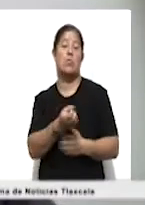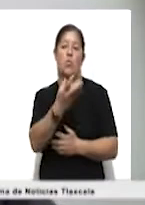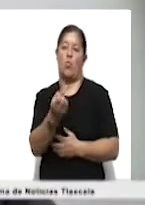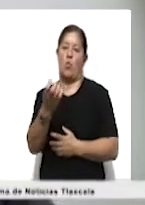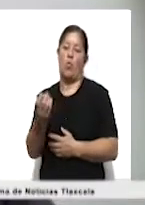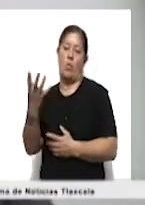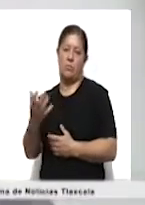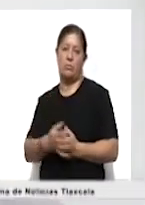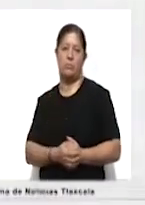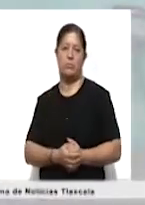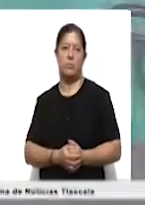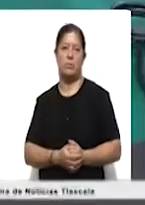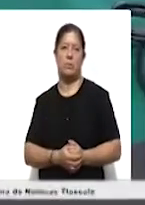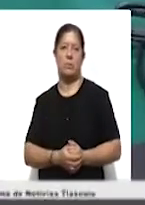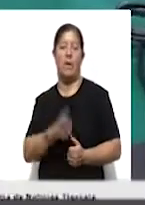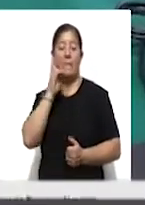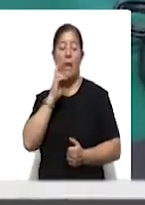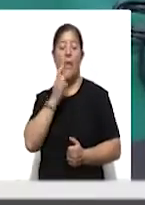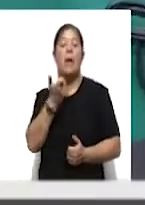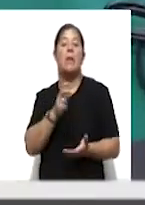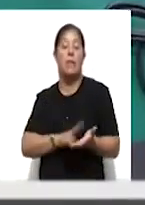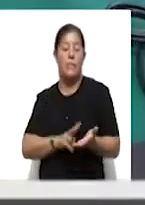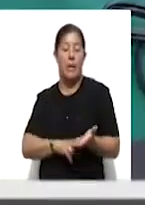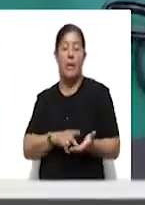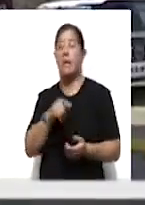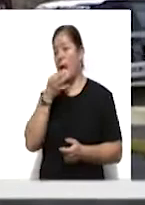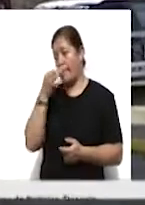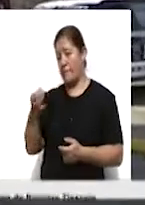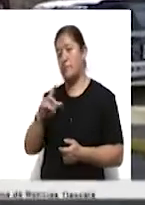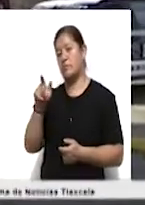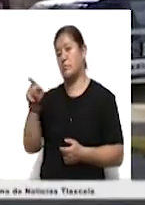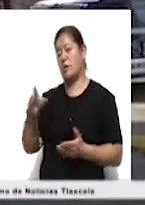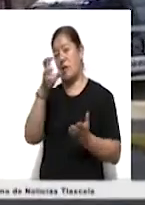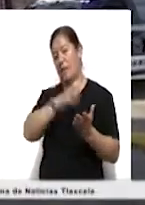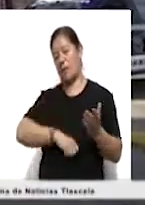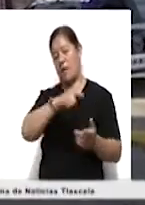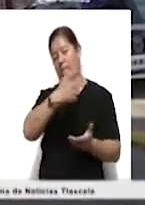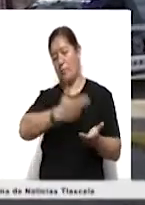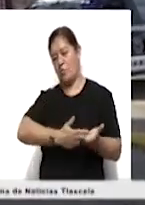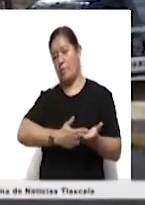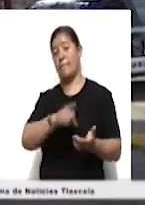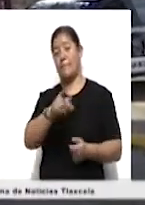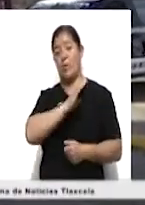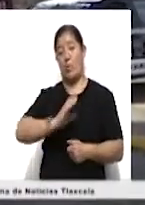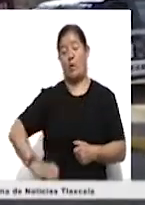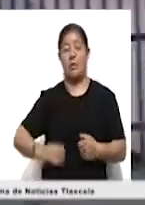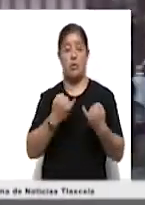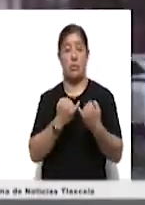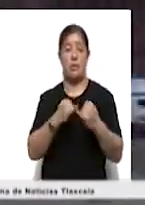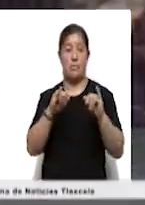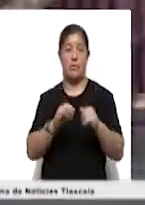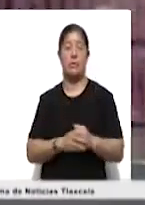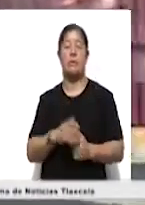cuánto cuesta. La legislación estatal vigente señala que si quien incumpliera esta obligación fuera un candidato independiente,